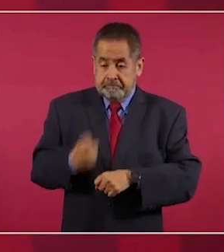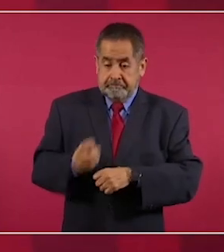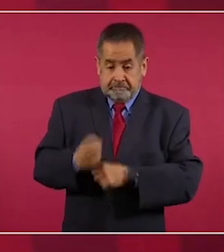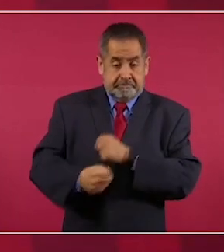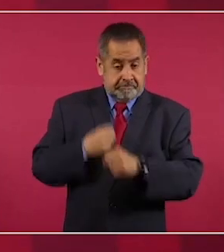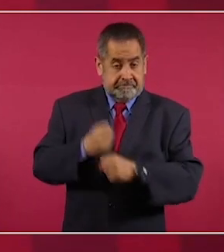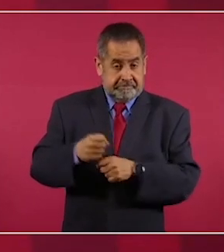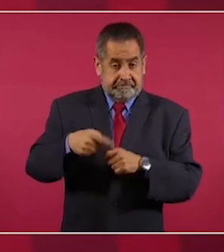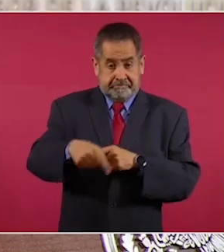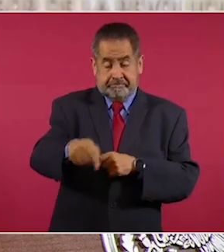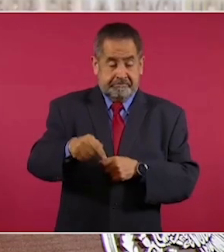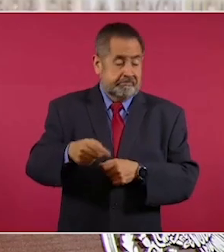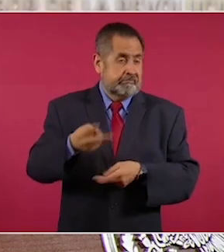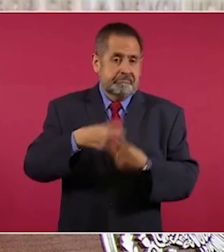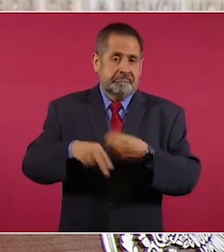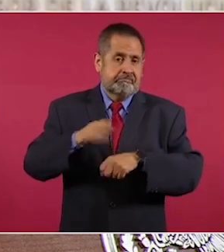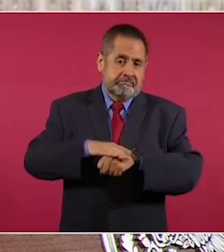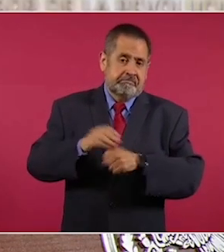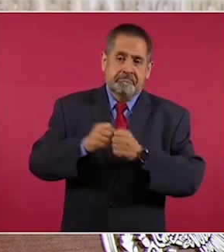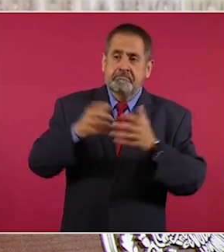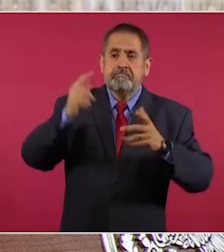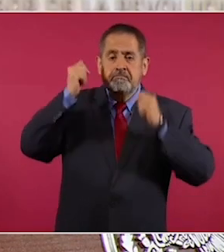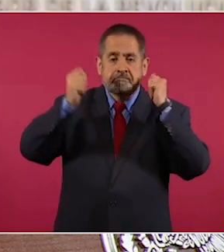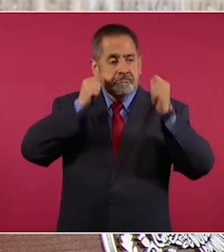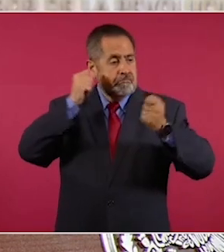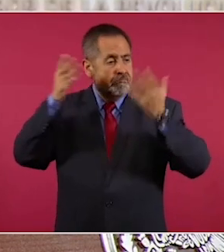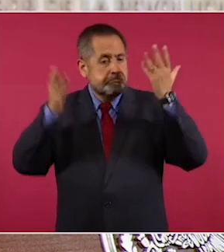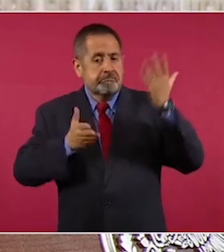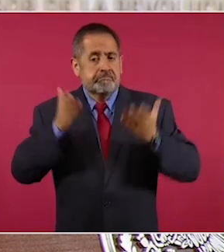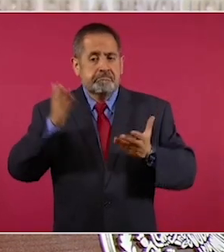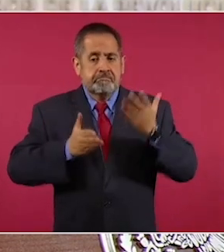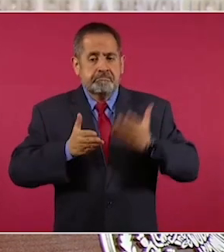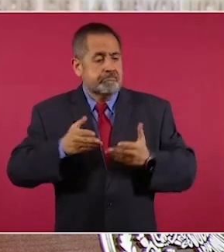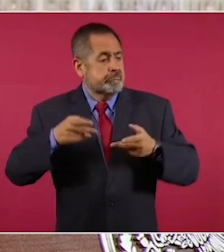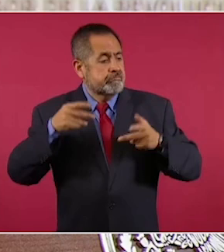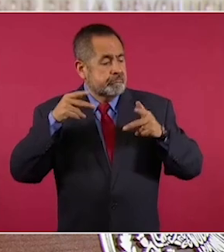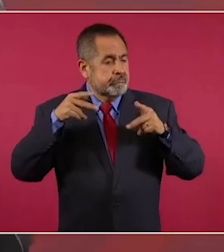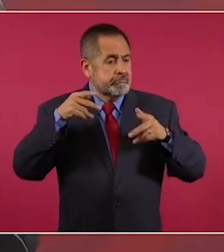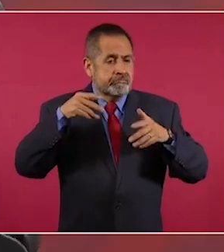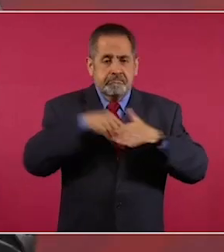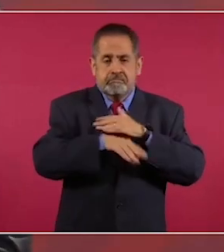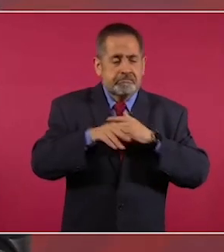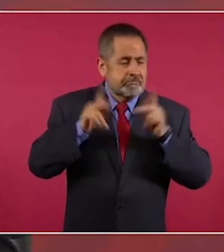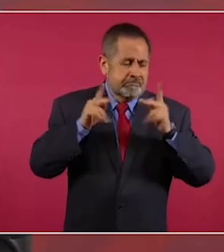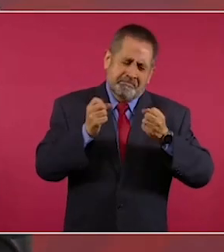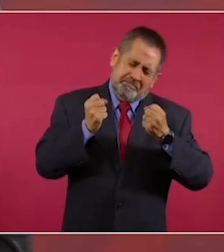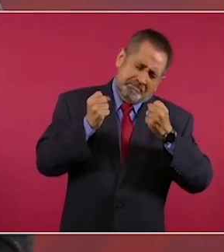el turismo como nunca.